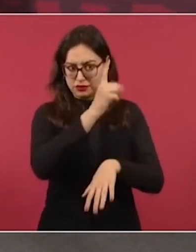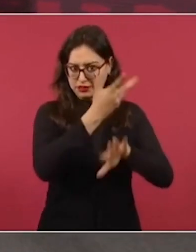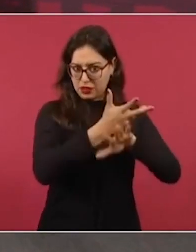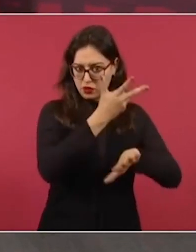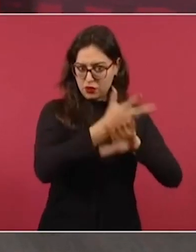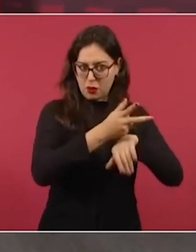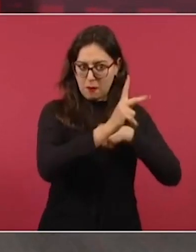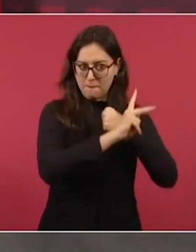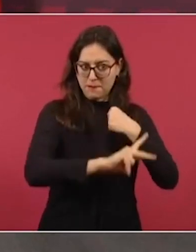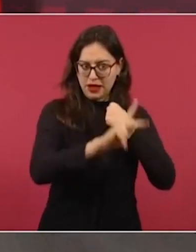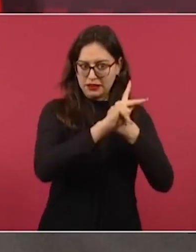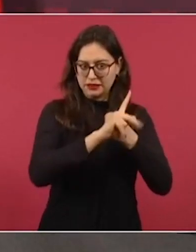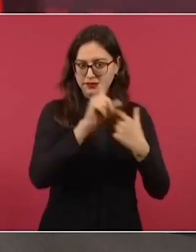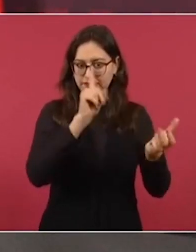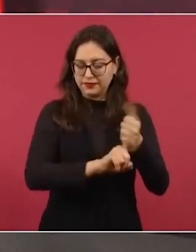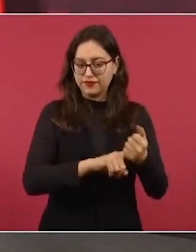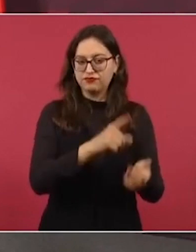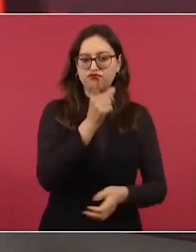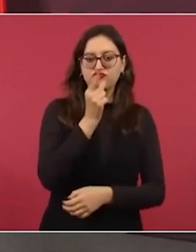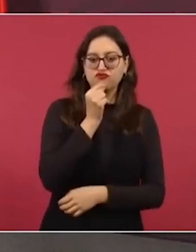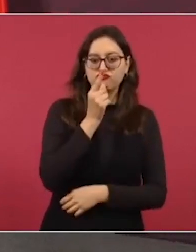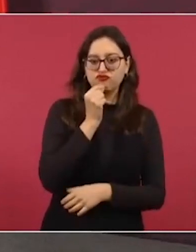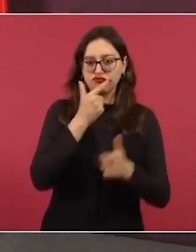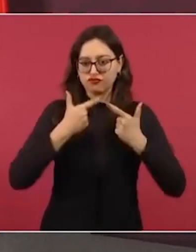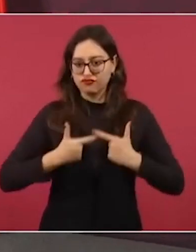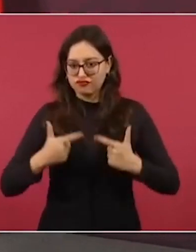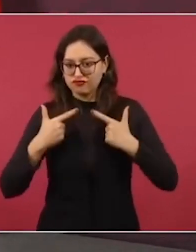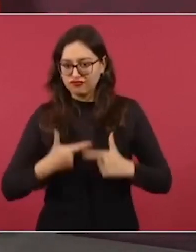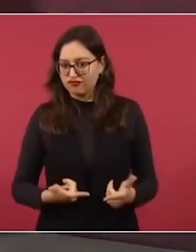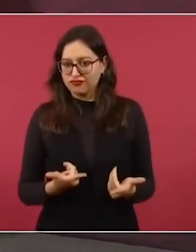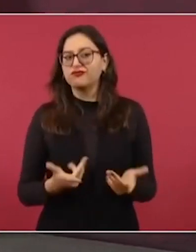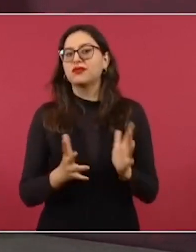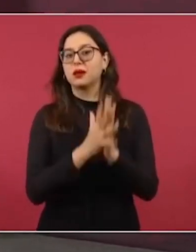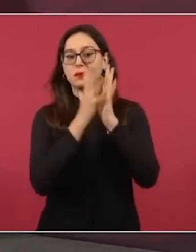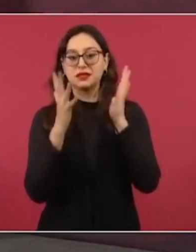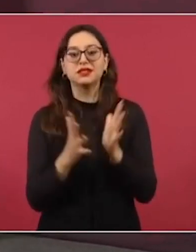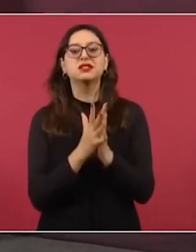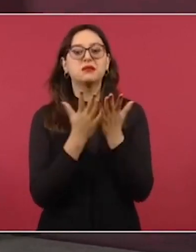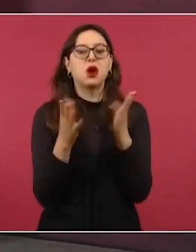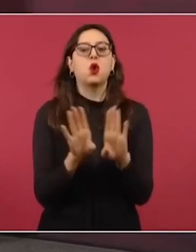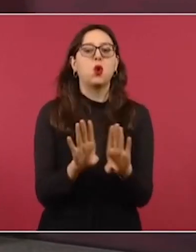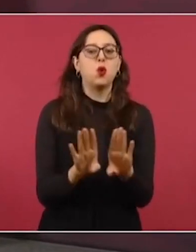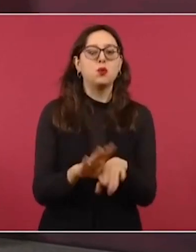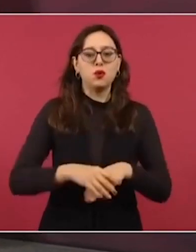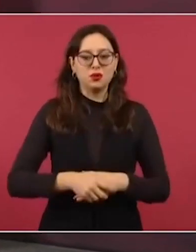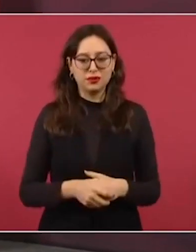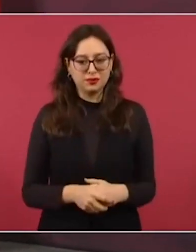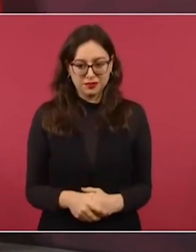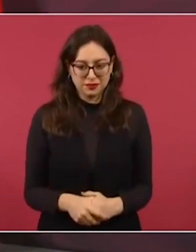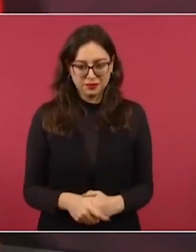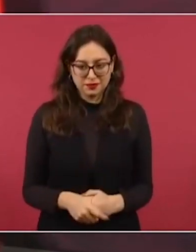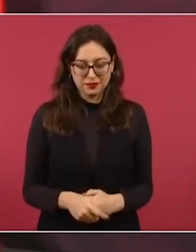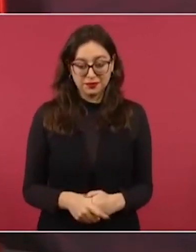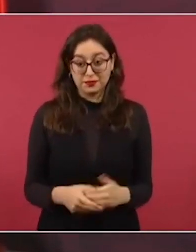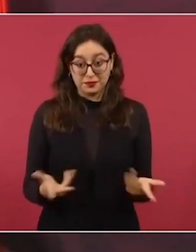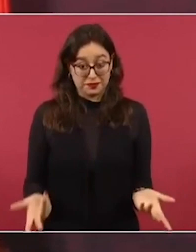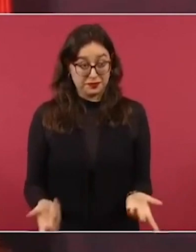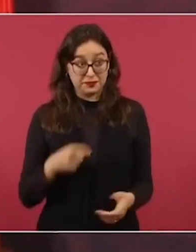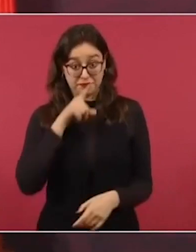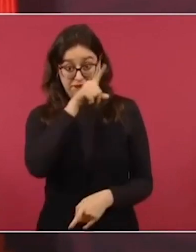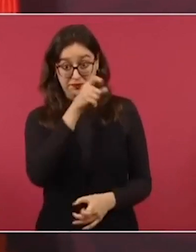Yo comentaba que llaman a declarar a un embajador de Estados Unidos, pero